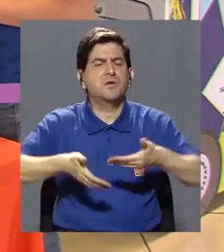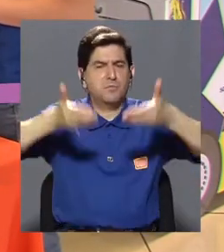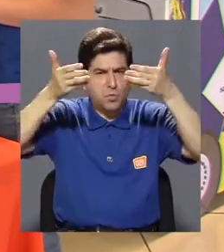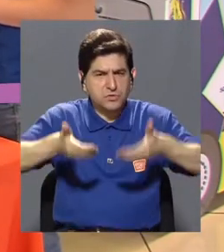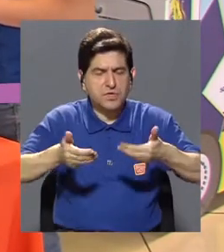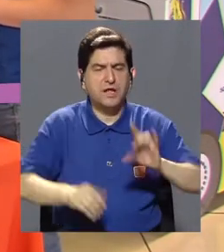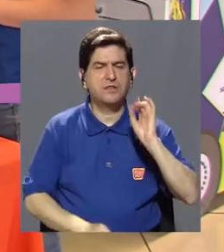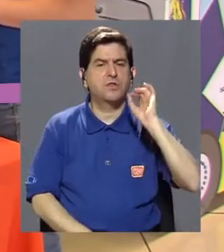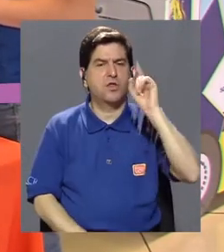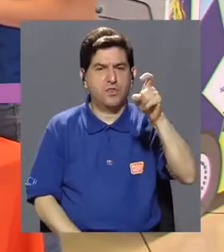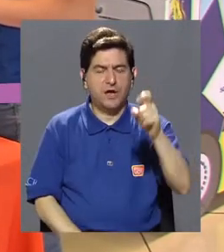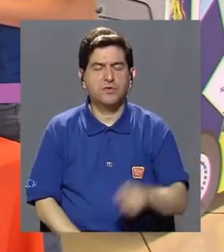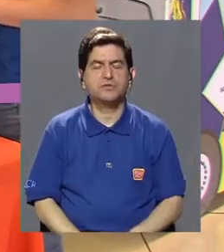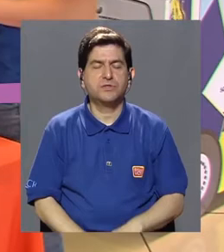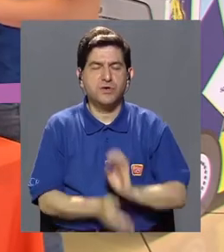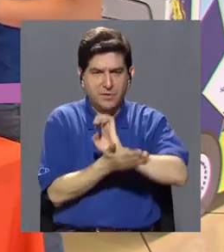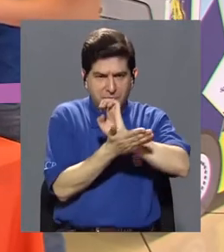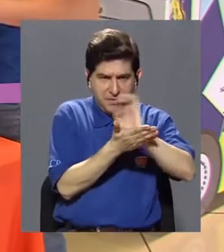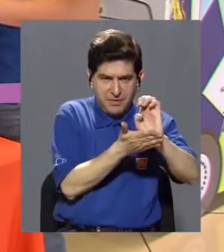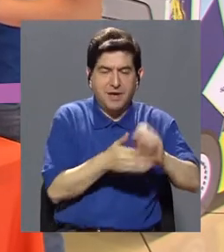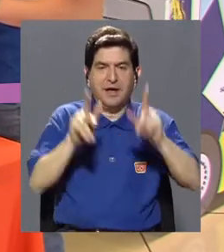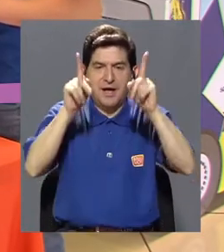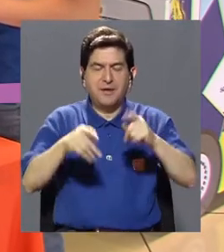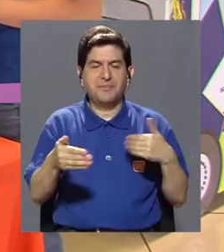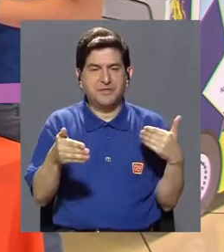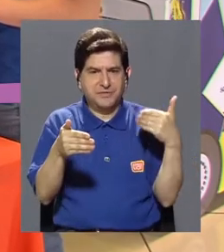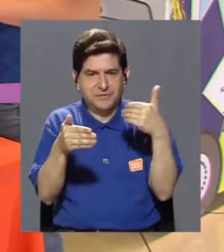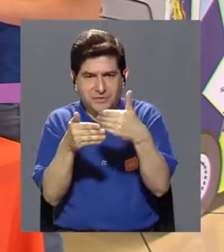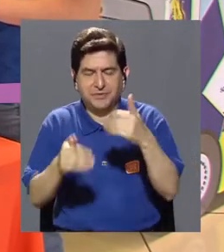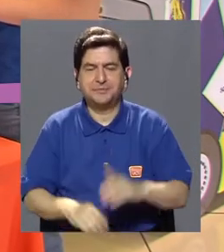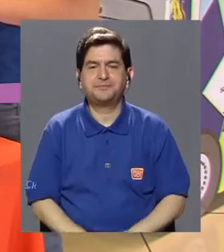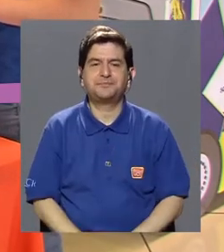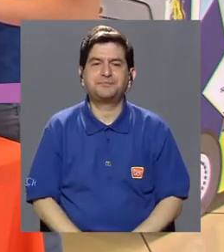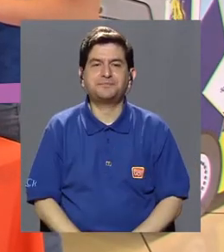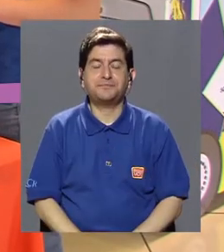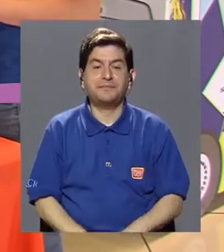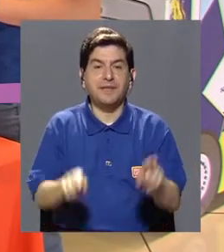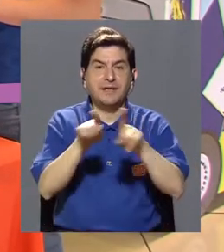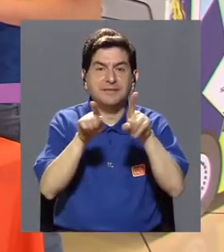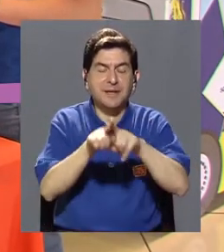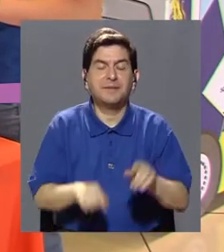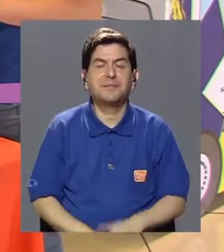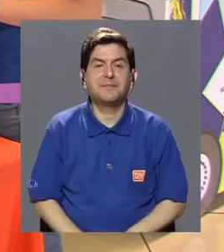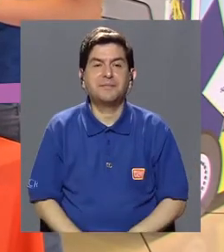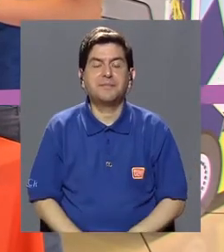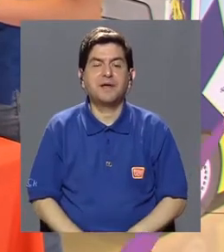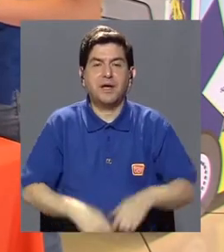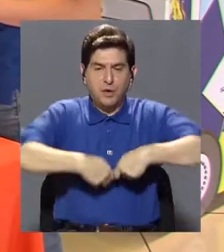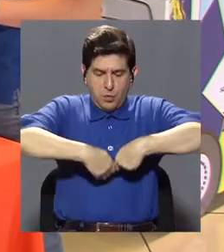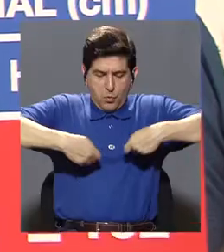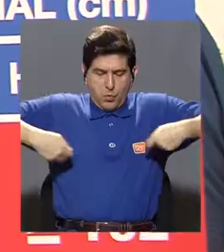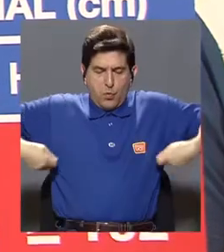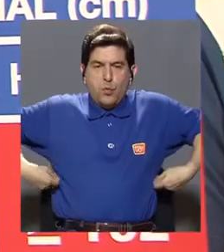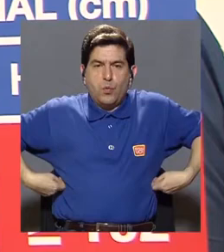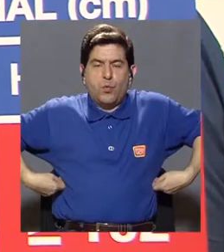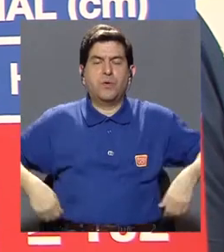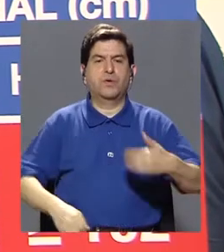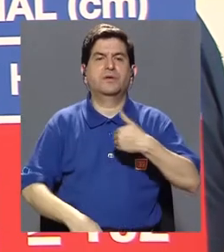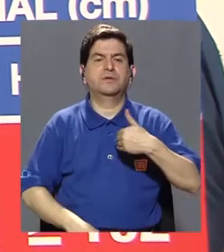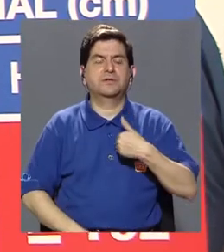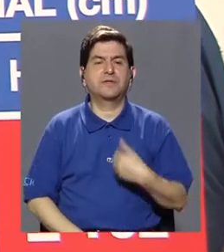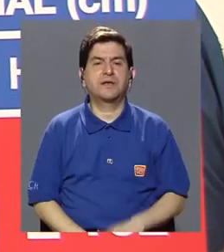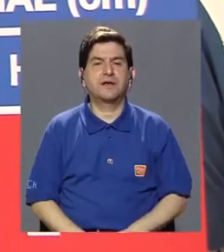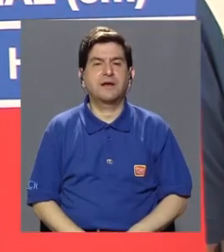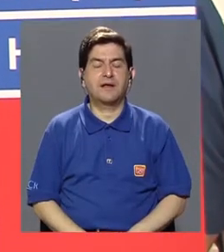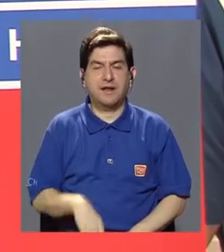y damos un diagnóstico preventivo a la persona que se va acercando. Segundo, hacemos la medición de la circunferencia abdominal. Entonces, tenemos